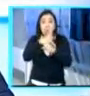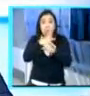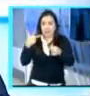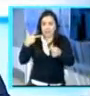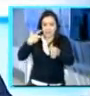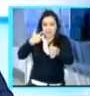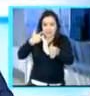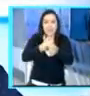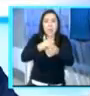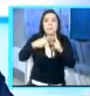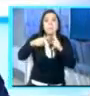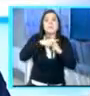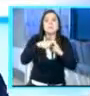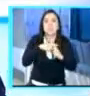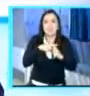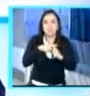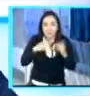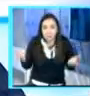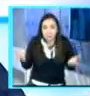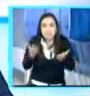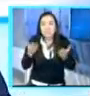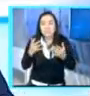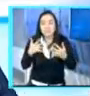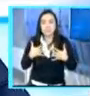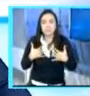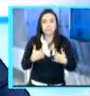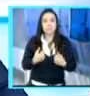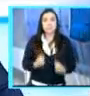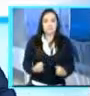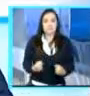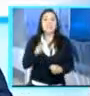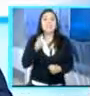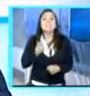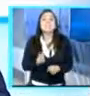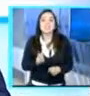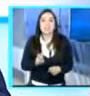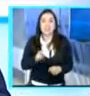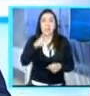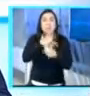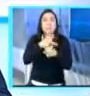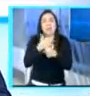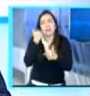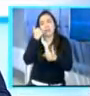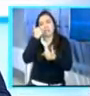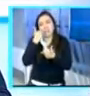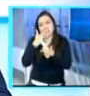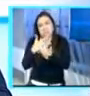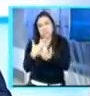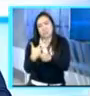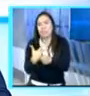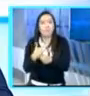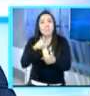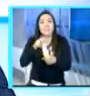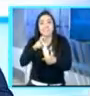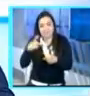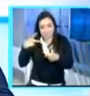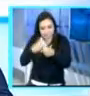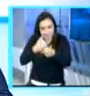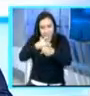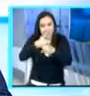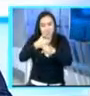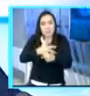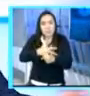Yo concuerdo con lo que dijo Óscar al principio. Guatemala, sobre todo el día de hoy, está pasando por un nuevo